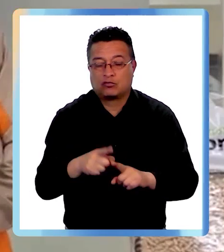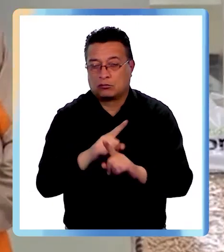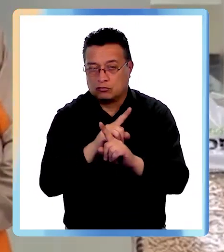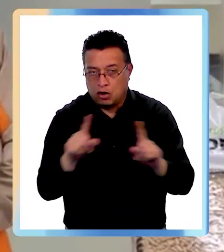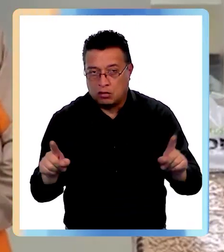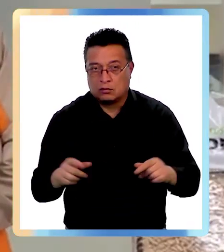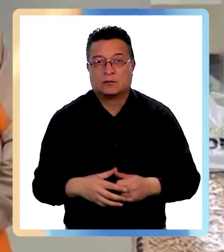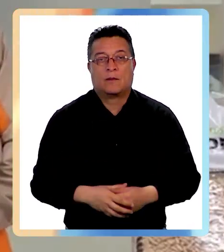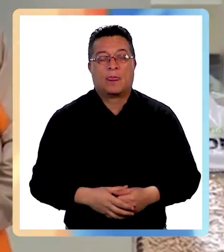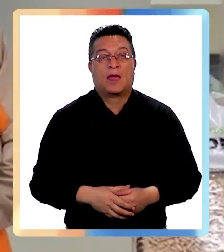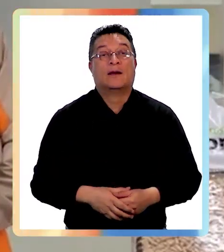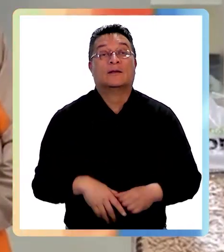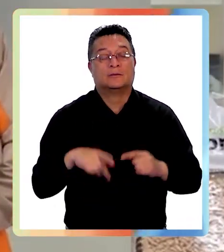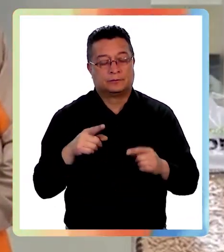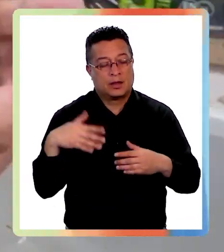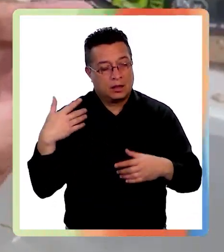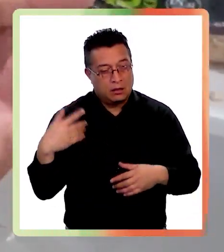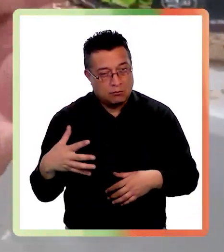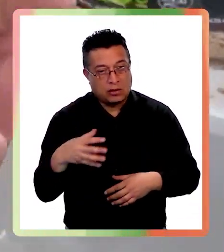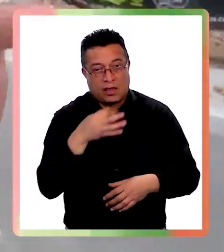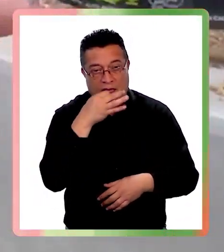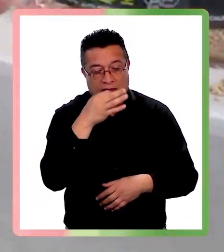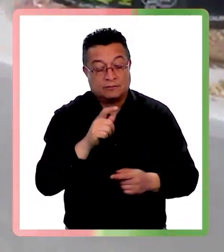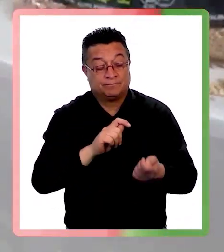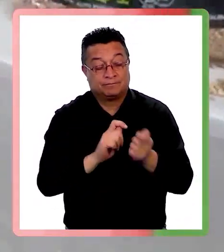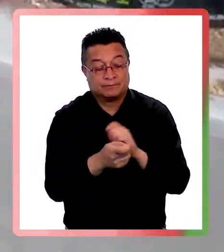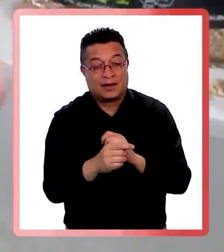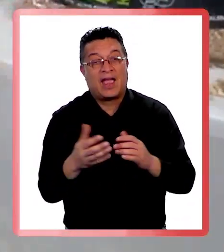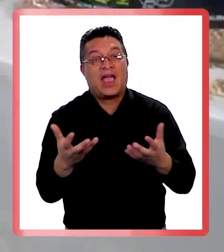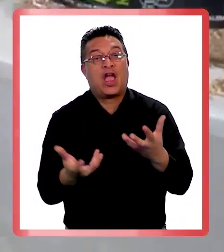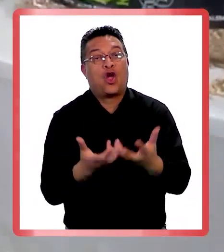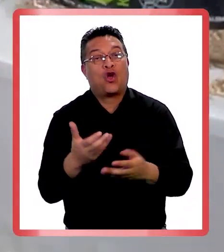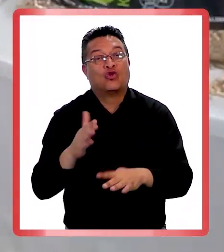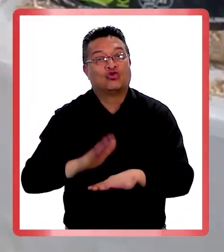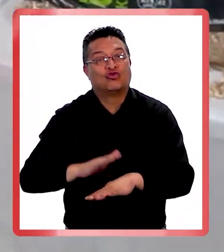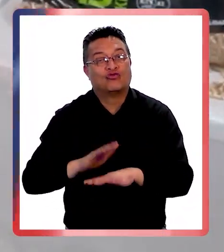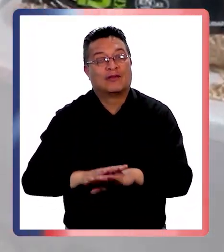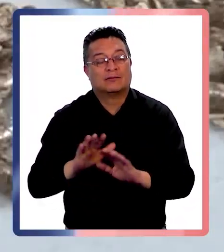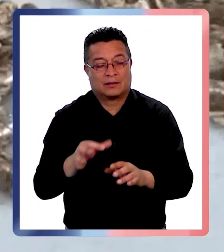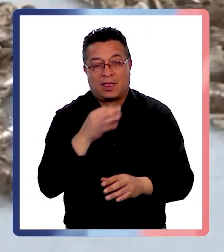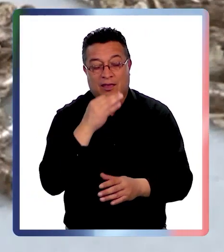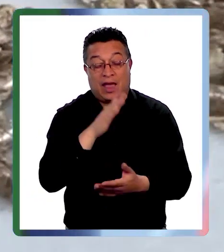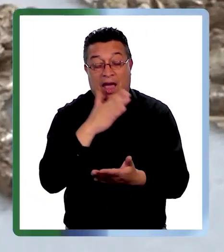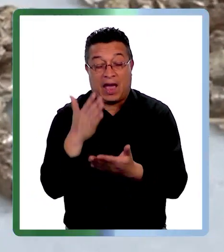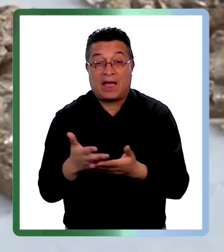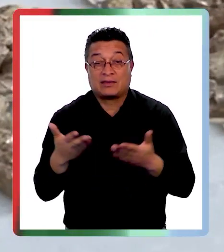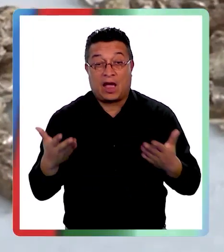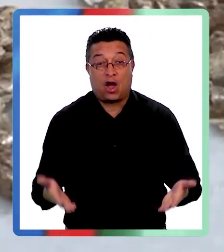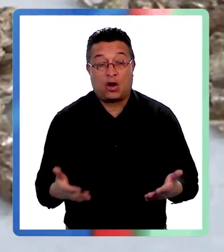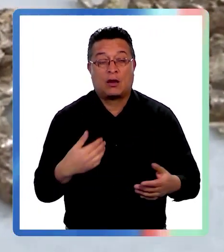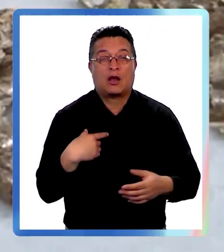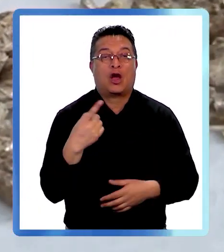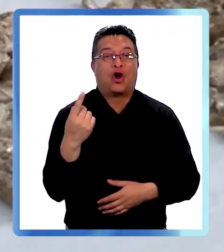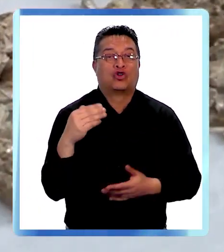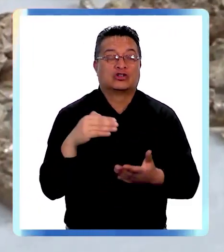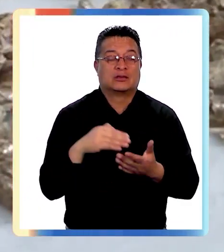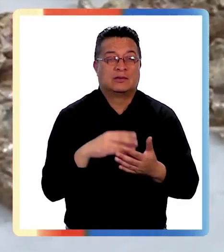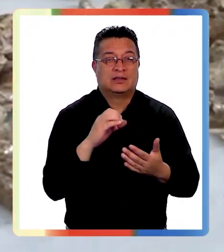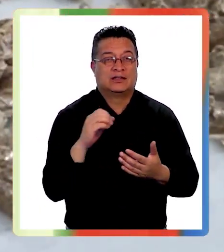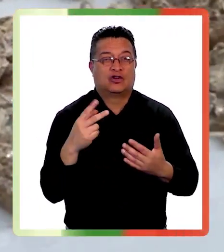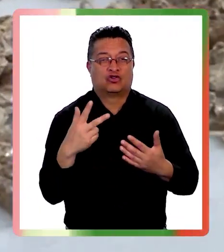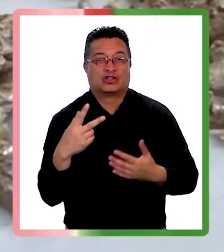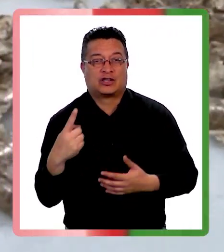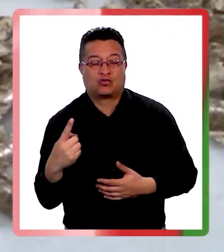hagan es importante destacar que los recambios de estufas realizados por la Ceremi de Medio Ambiente hasta la fecha son de 11.081